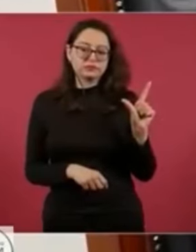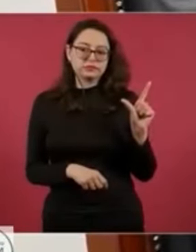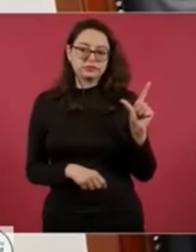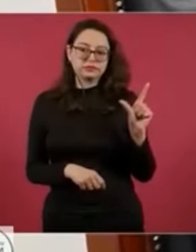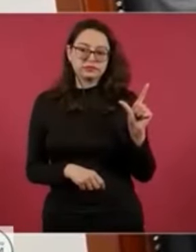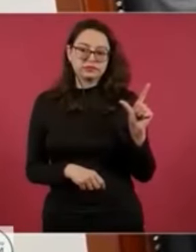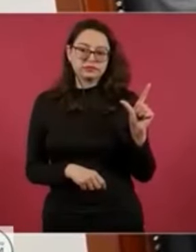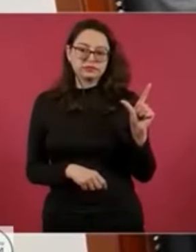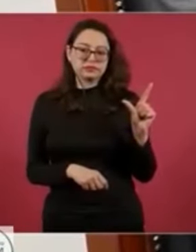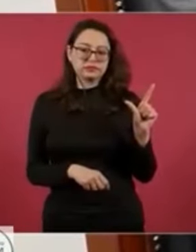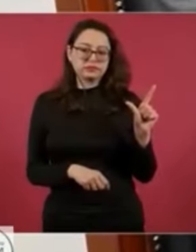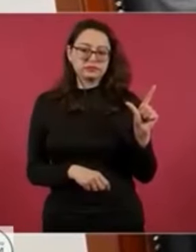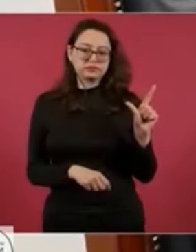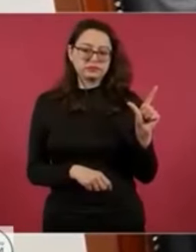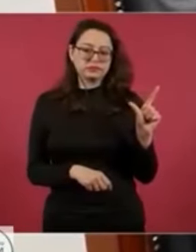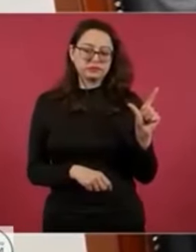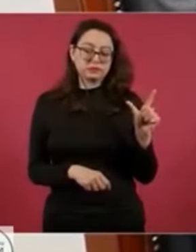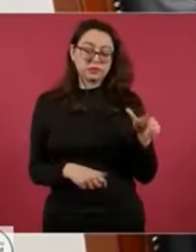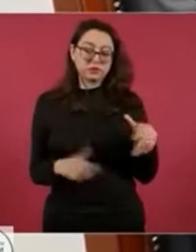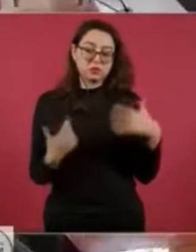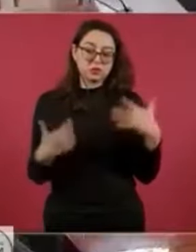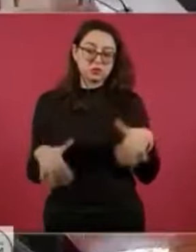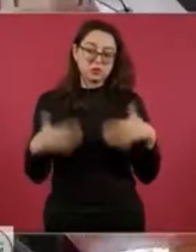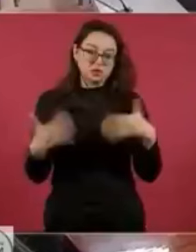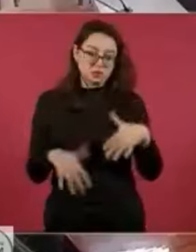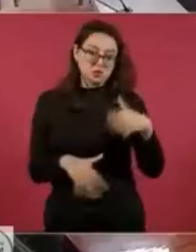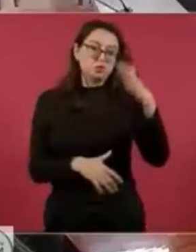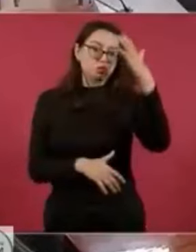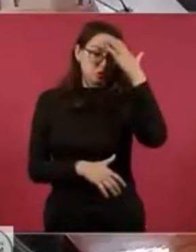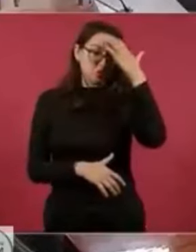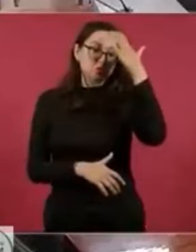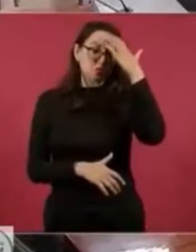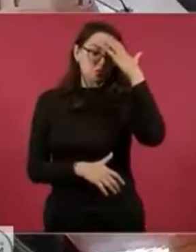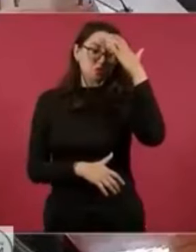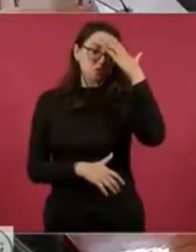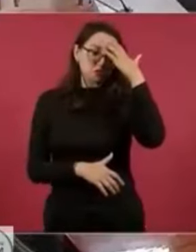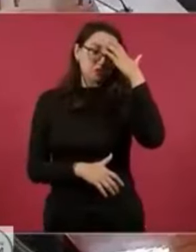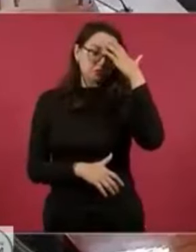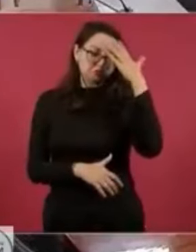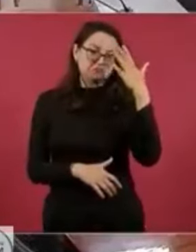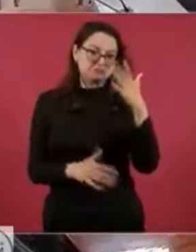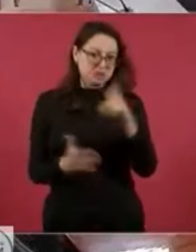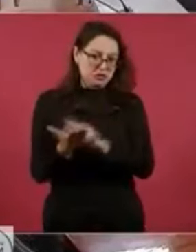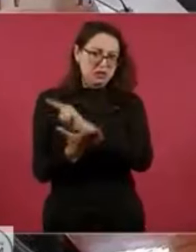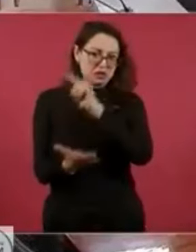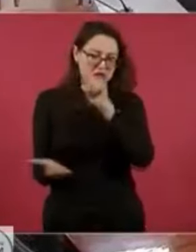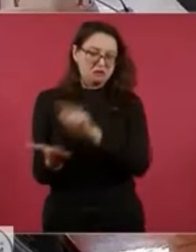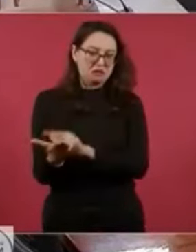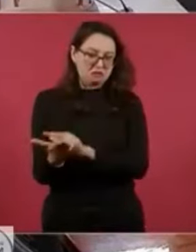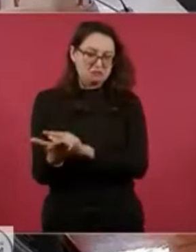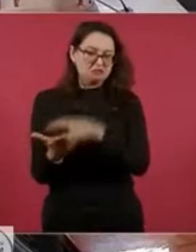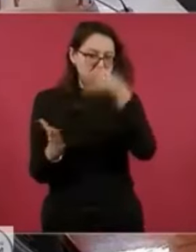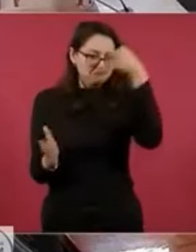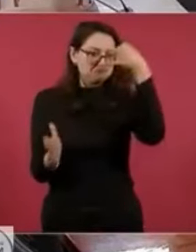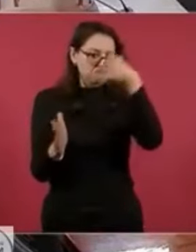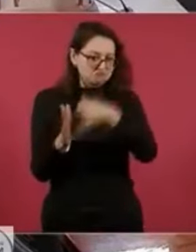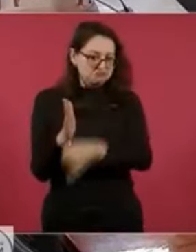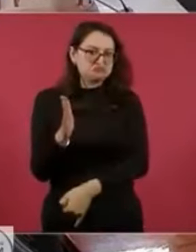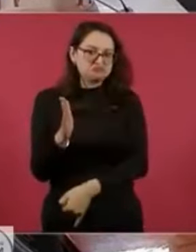es conocedor del derecho, muy